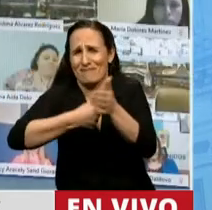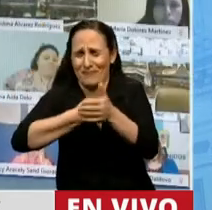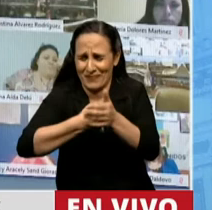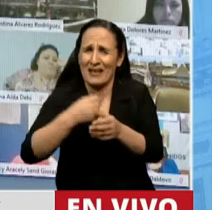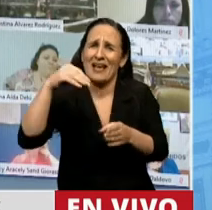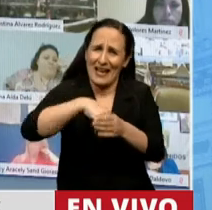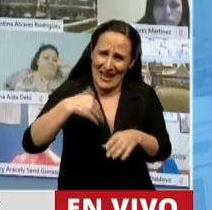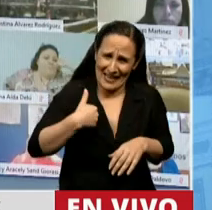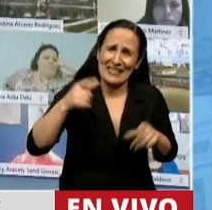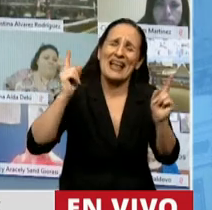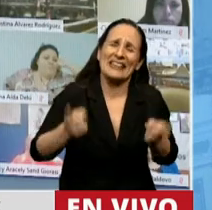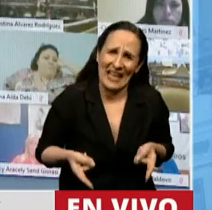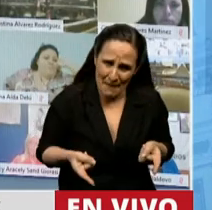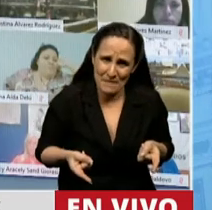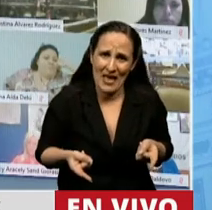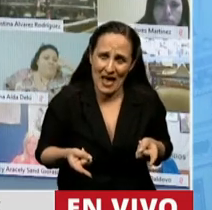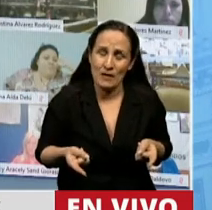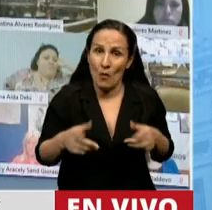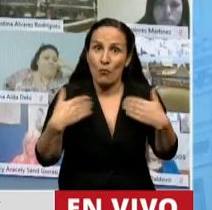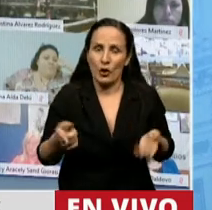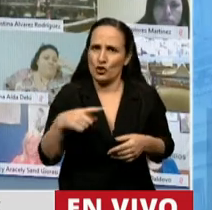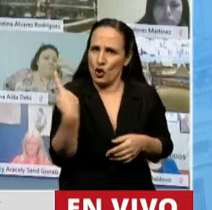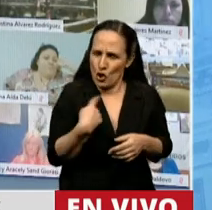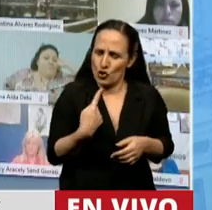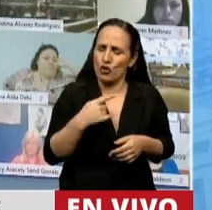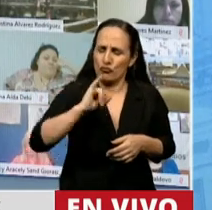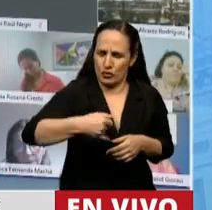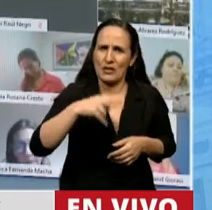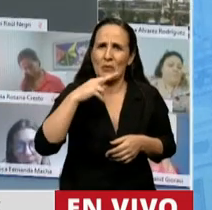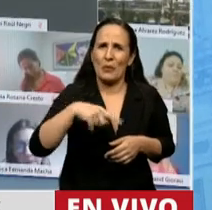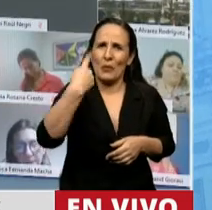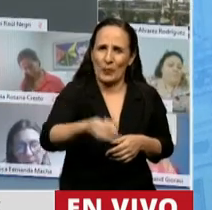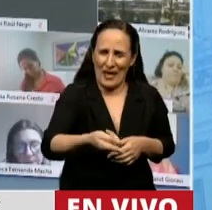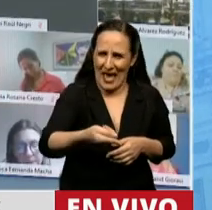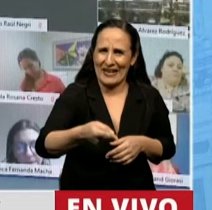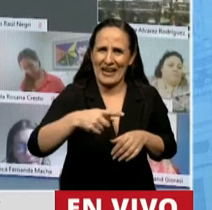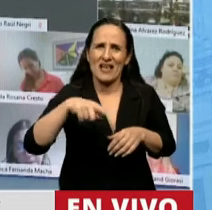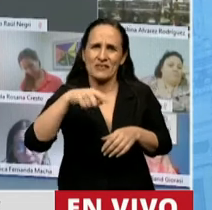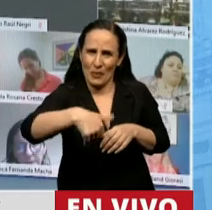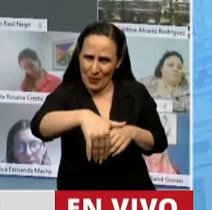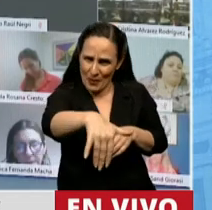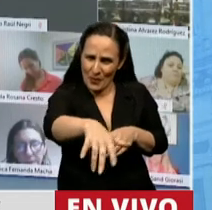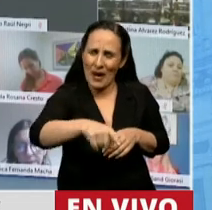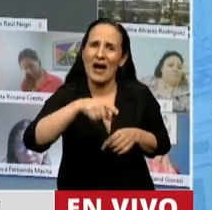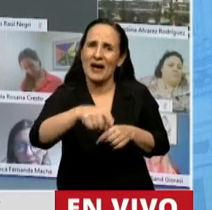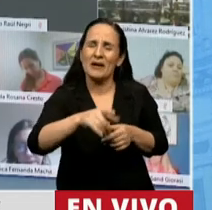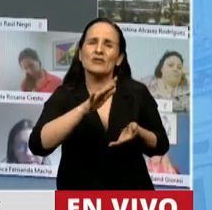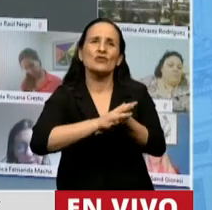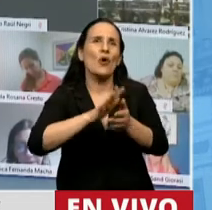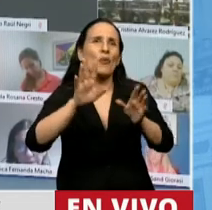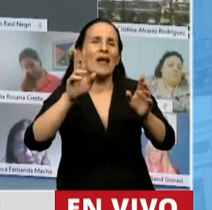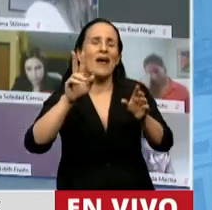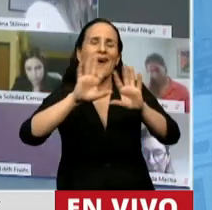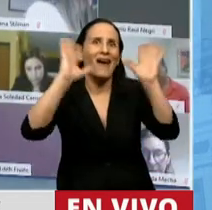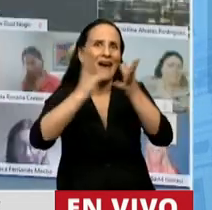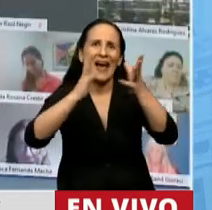vamos a acompañar este viernes la acción global que se va a realizar contra la crisis climática,